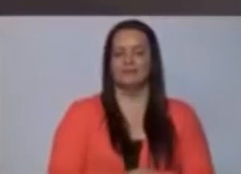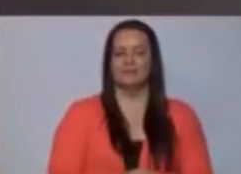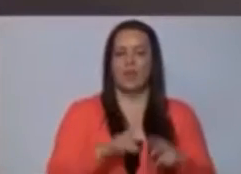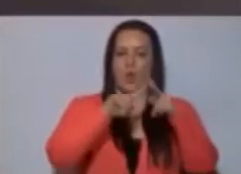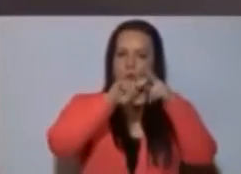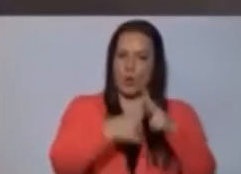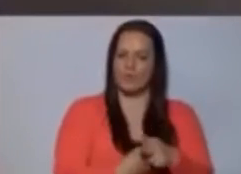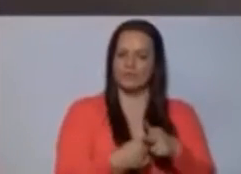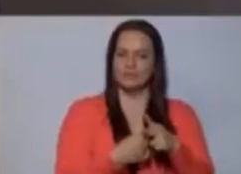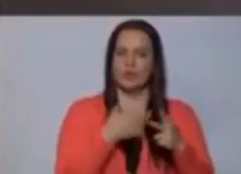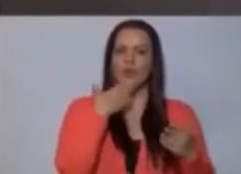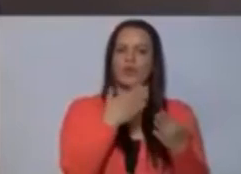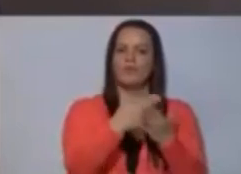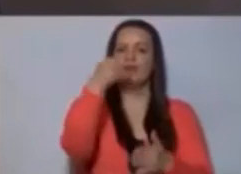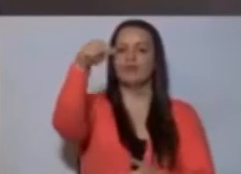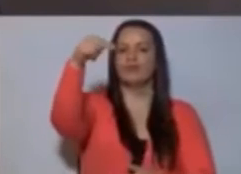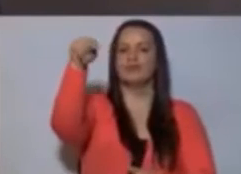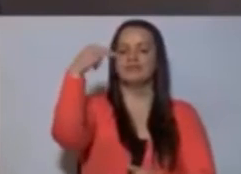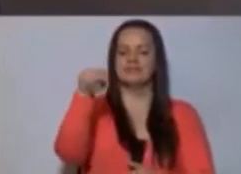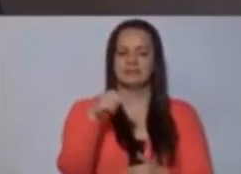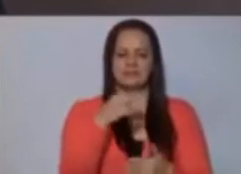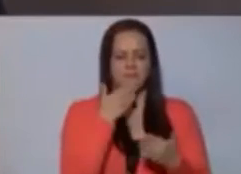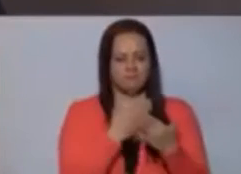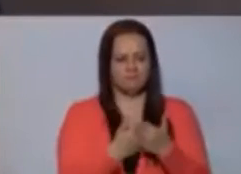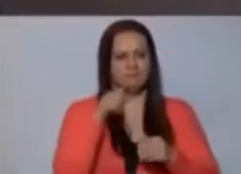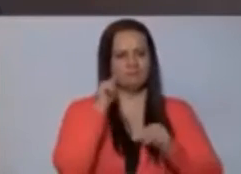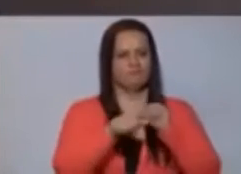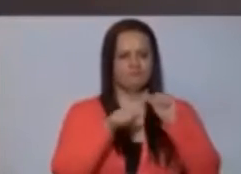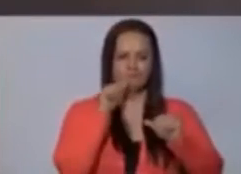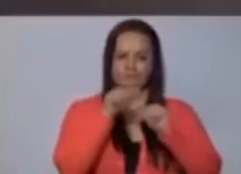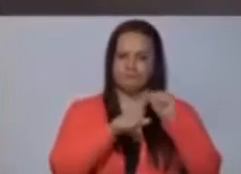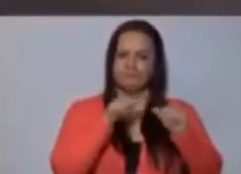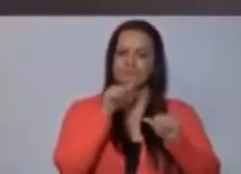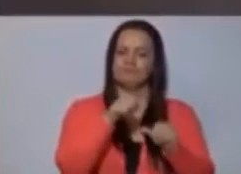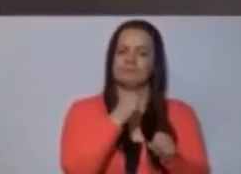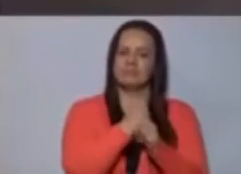Comienzo con las buenas noticias, la diligencia de este Parlamento.